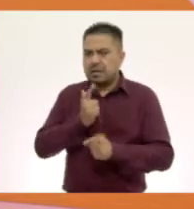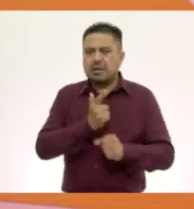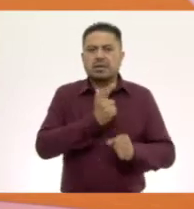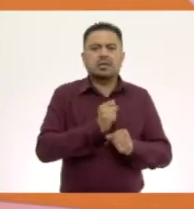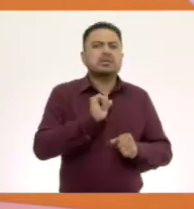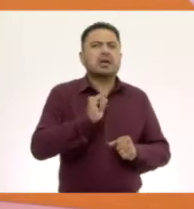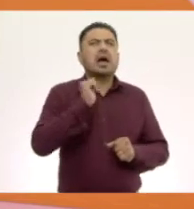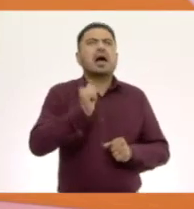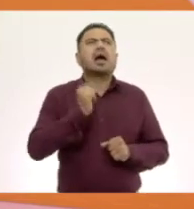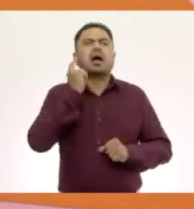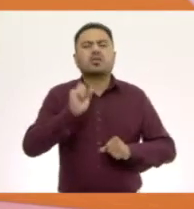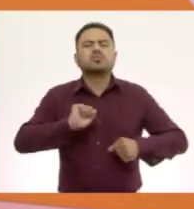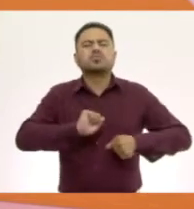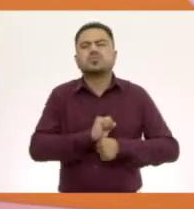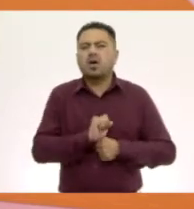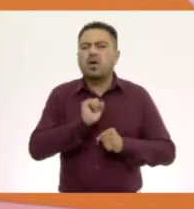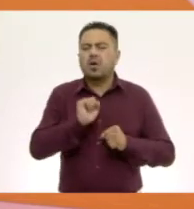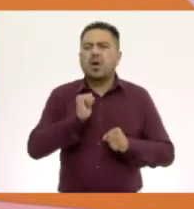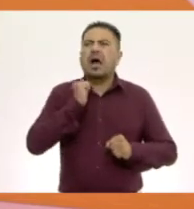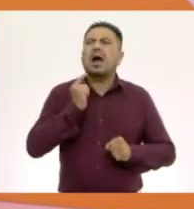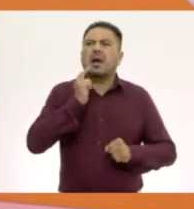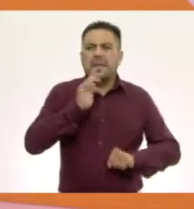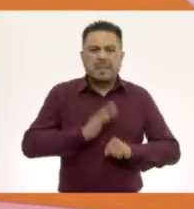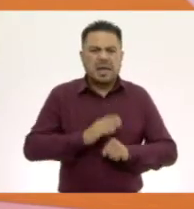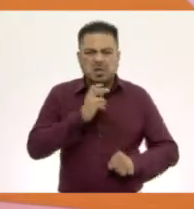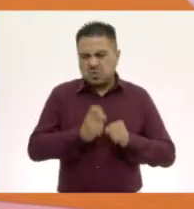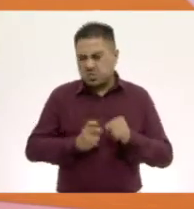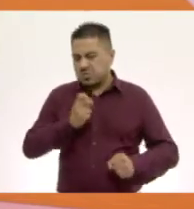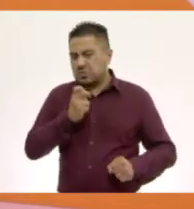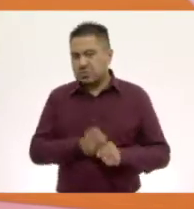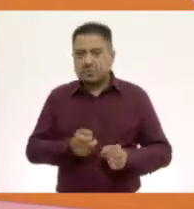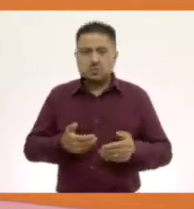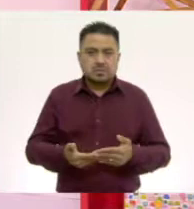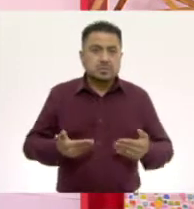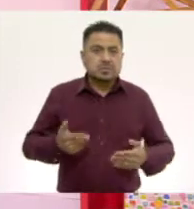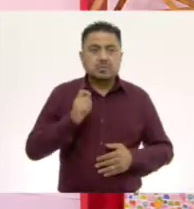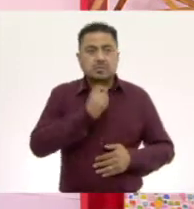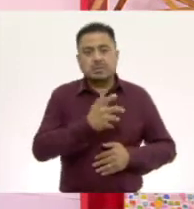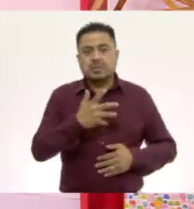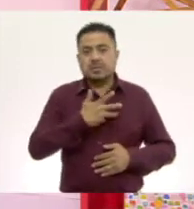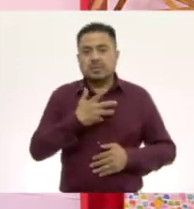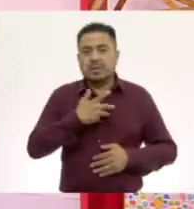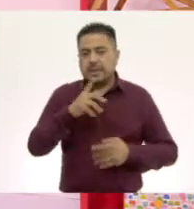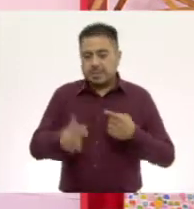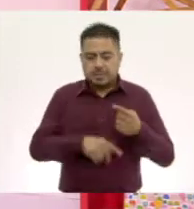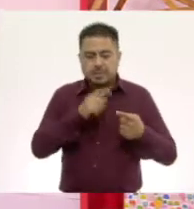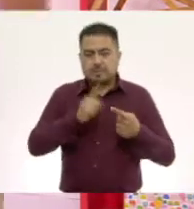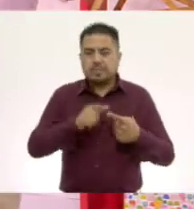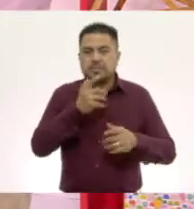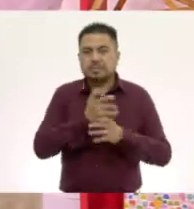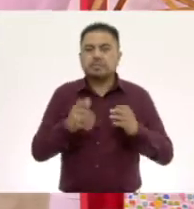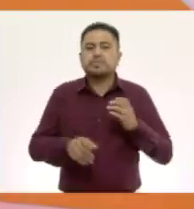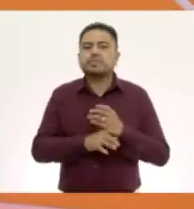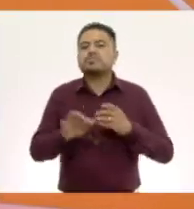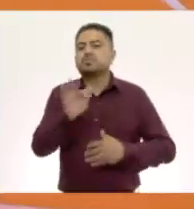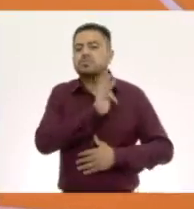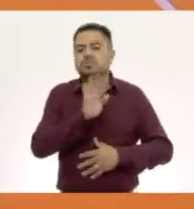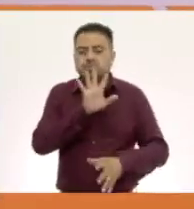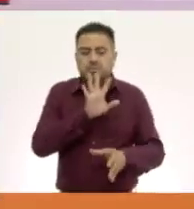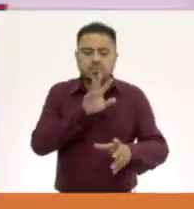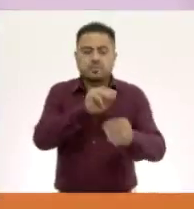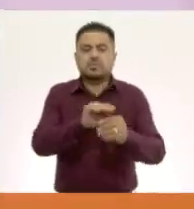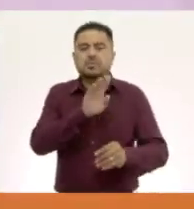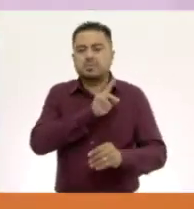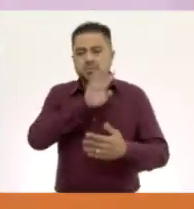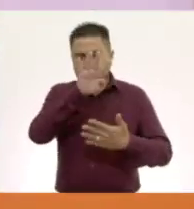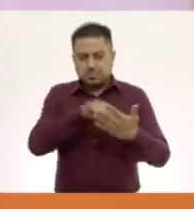algo es suave o si algo es duro. Entonces ya tenemos un primer elemento que podemos incluir en